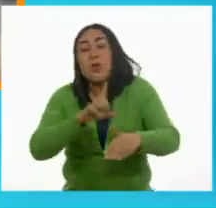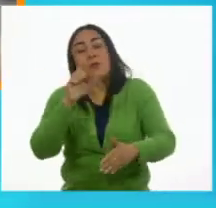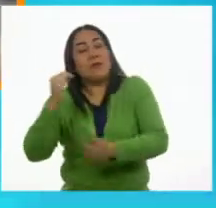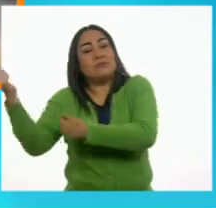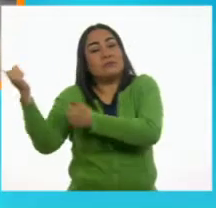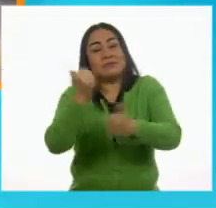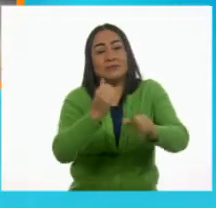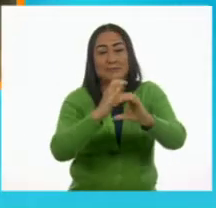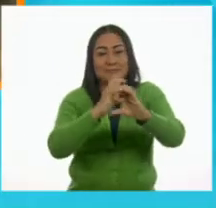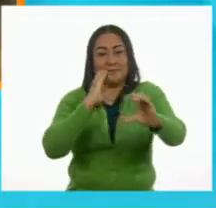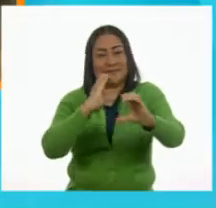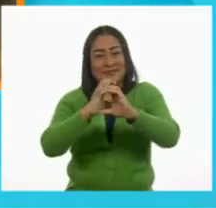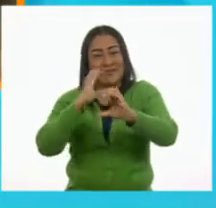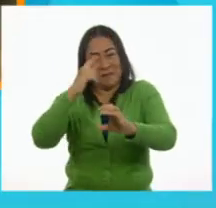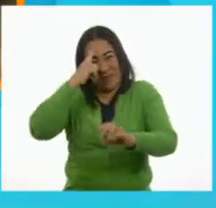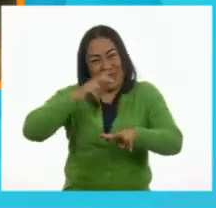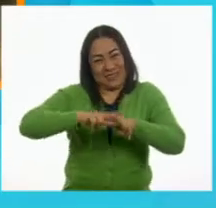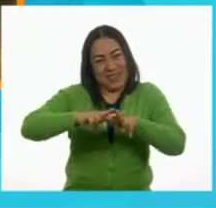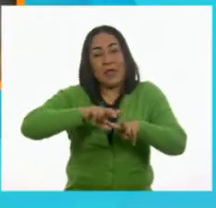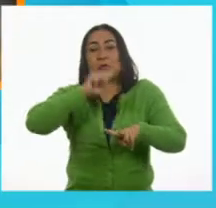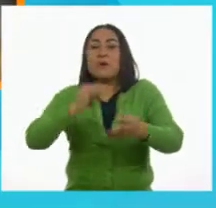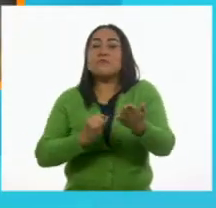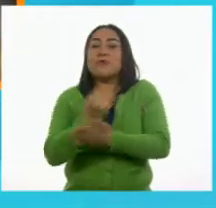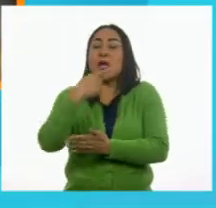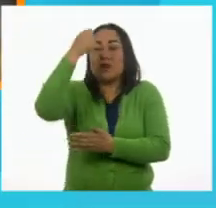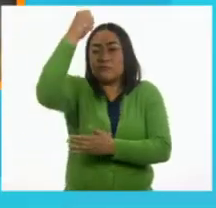vagones y las máquinas o locomotoras.